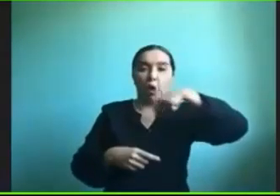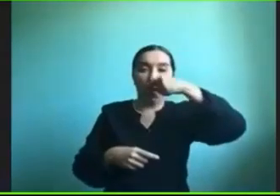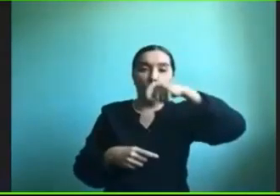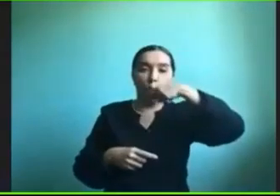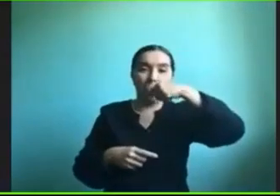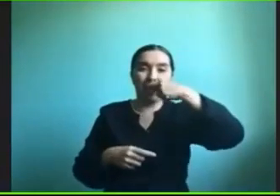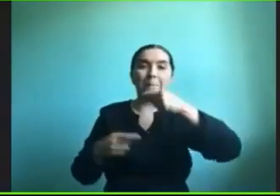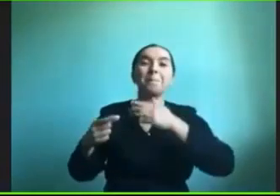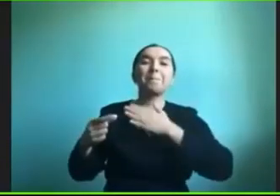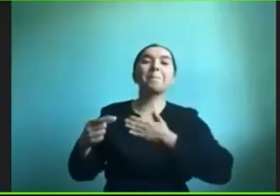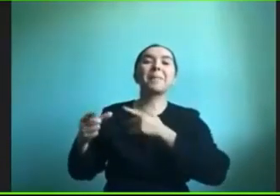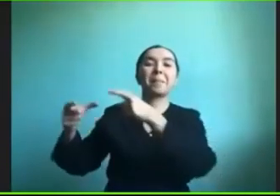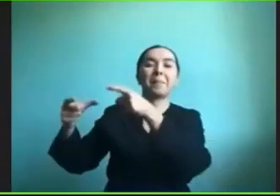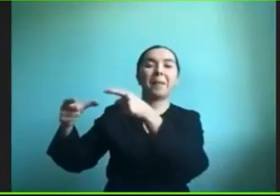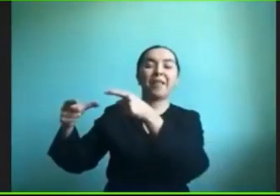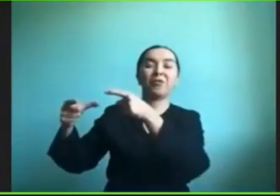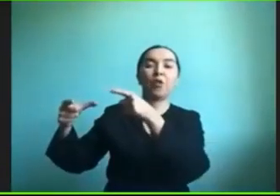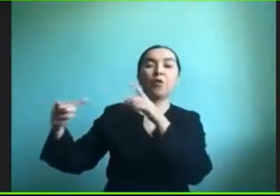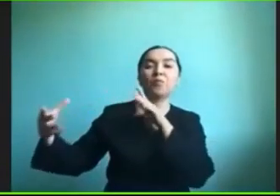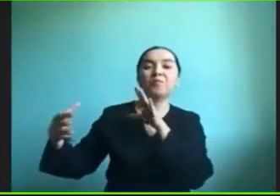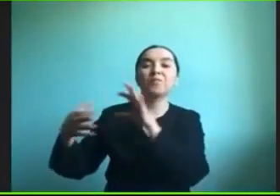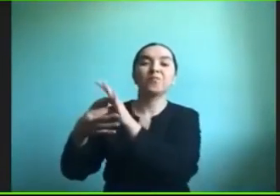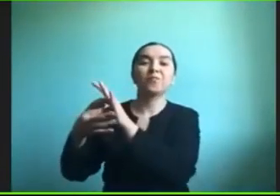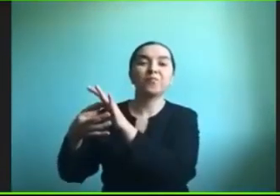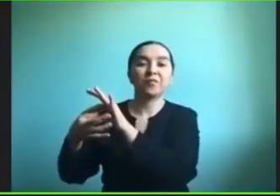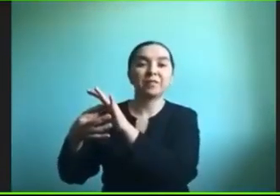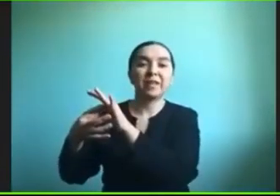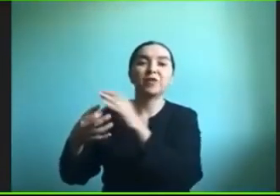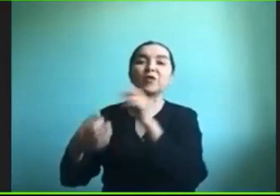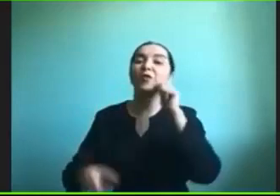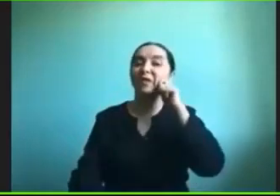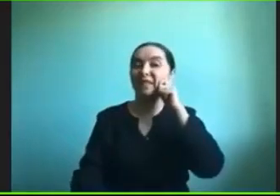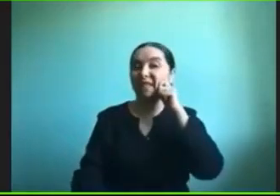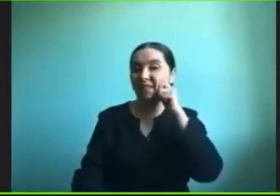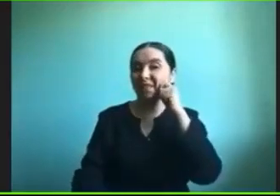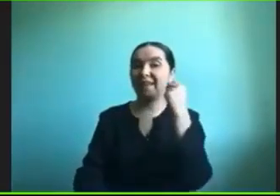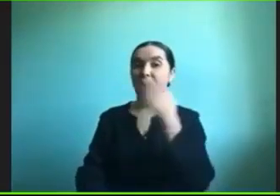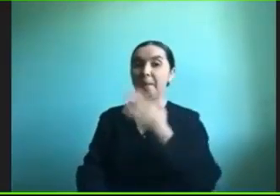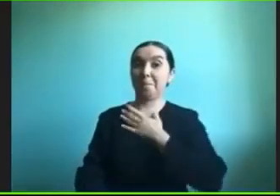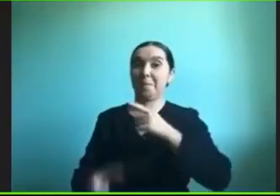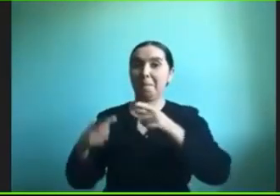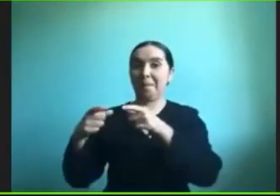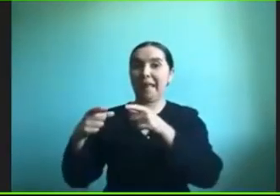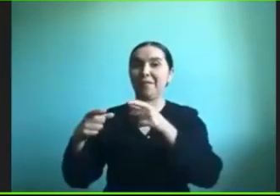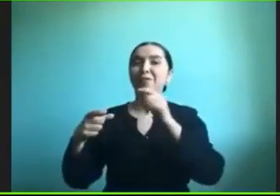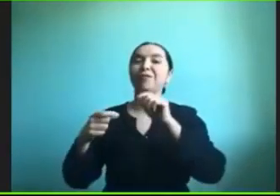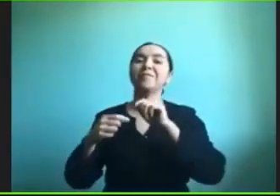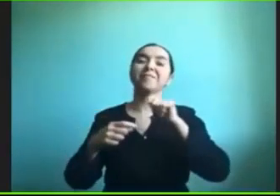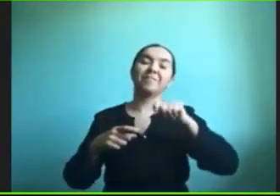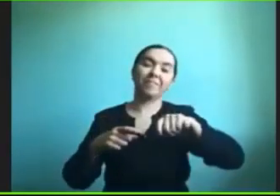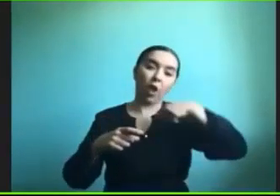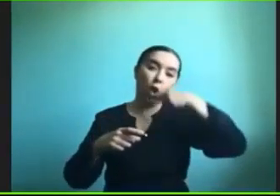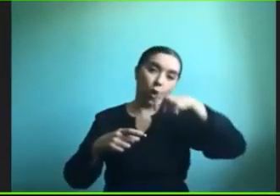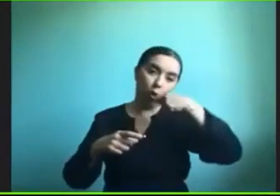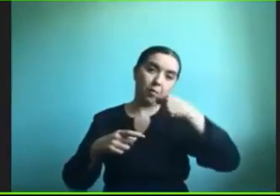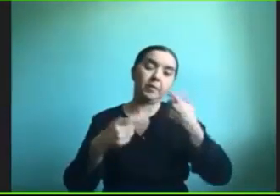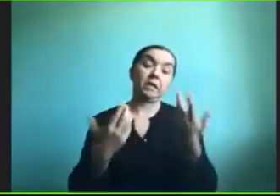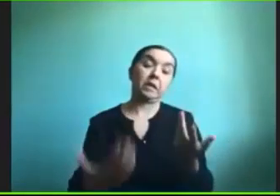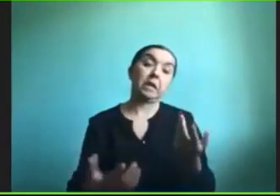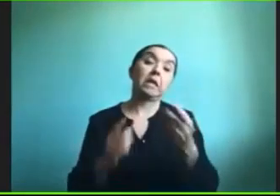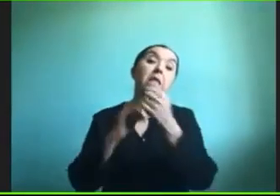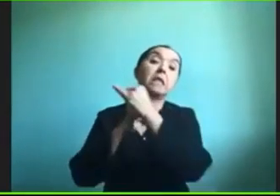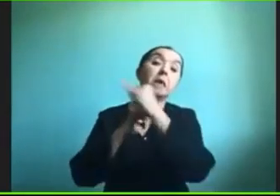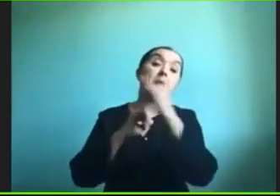plato y eso es lo que significa cuando uno le muestra la imagen de su plato y lo mismo después puede ir pasando con dibujos de platos